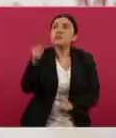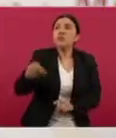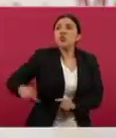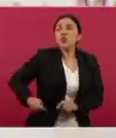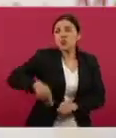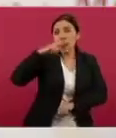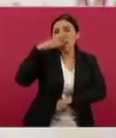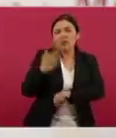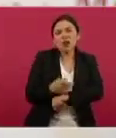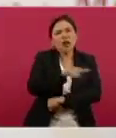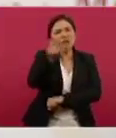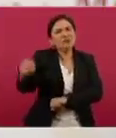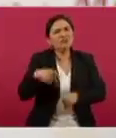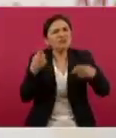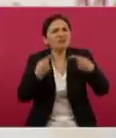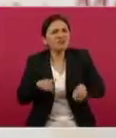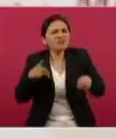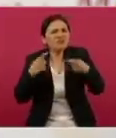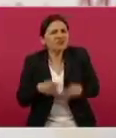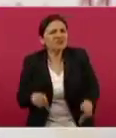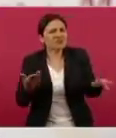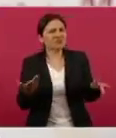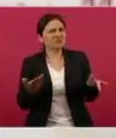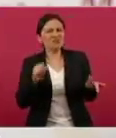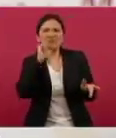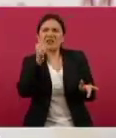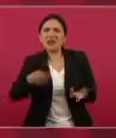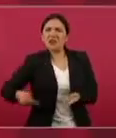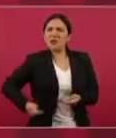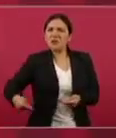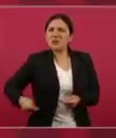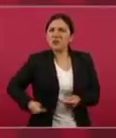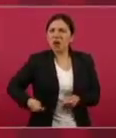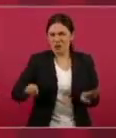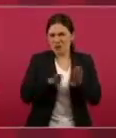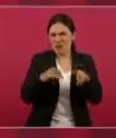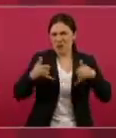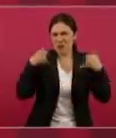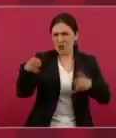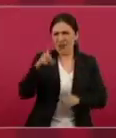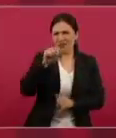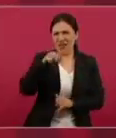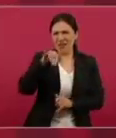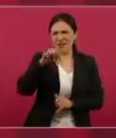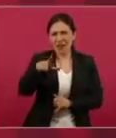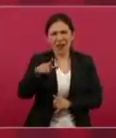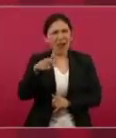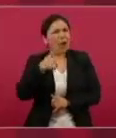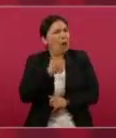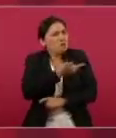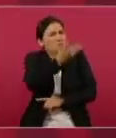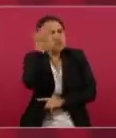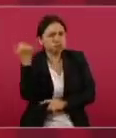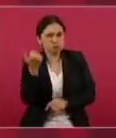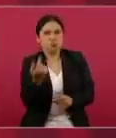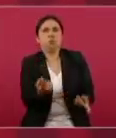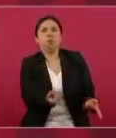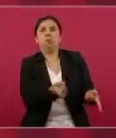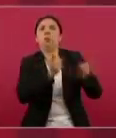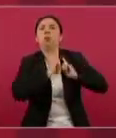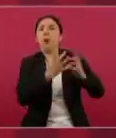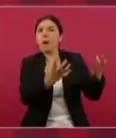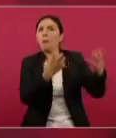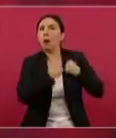a personas que, como en el caso de Daniel, no tenían nada que ver en ningún hecho de esta naturaleza y que